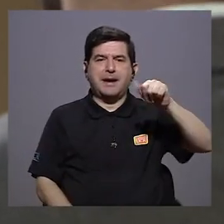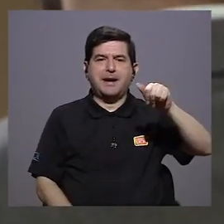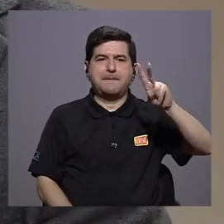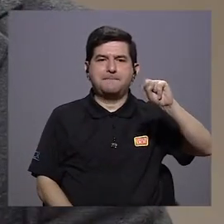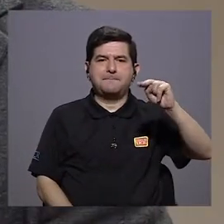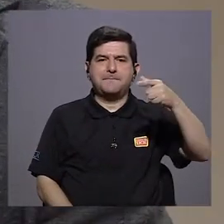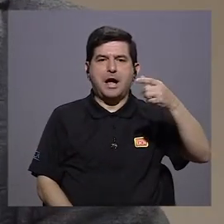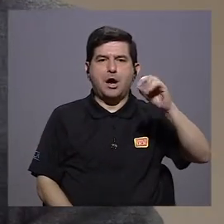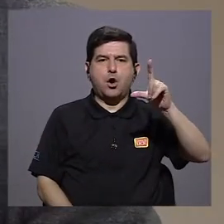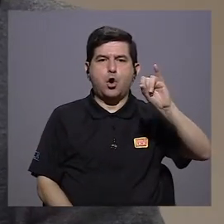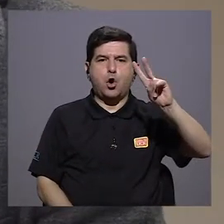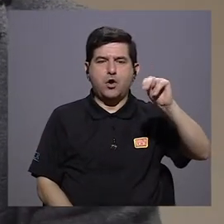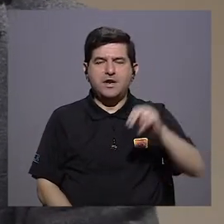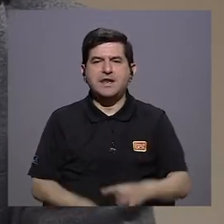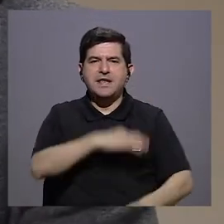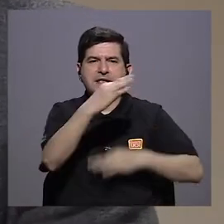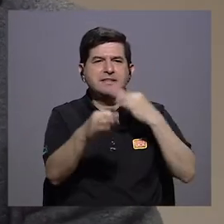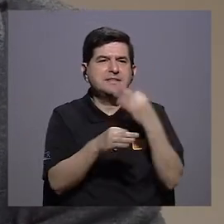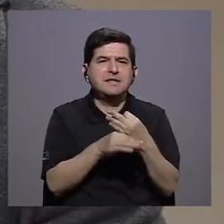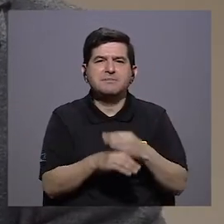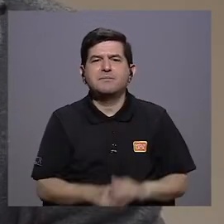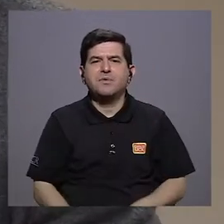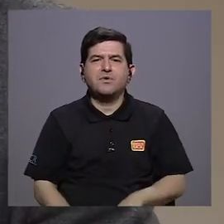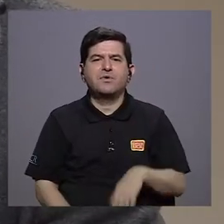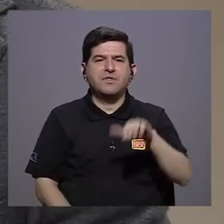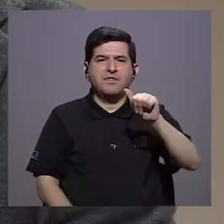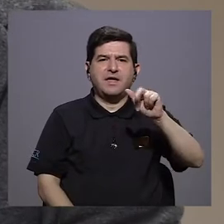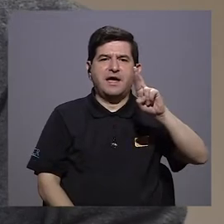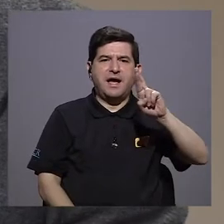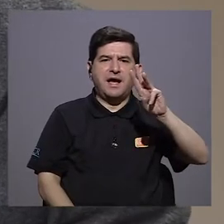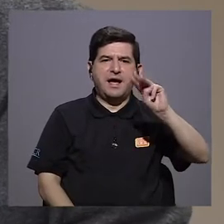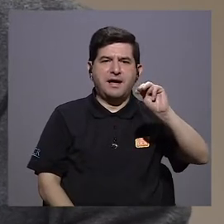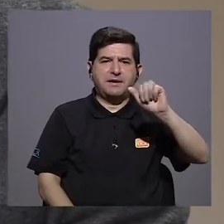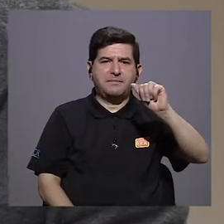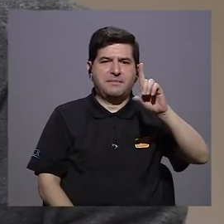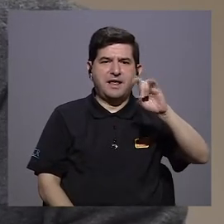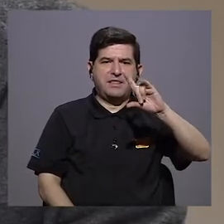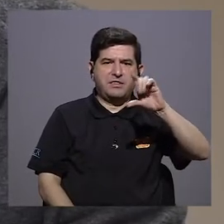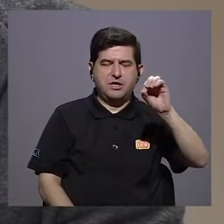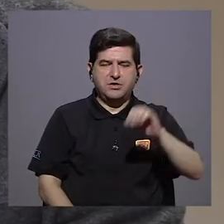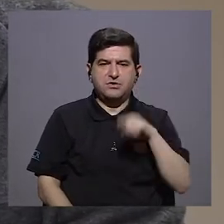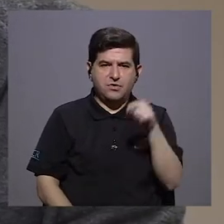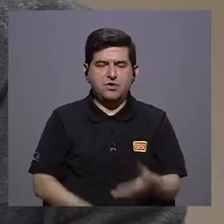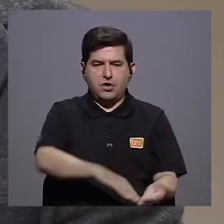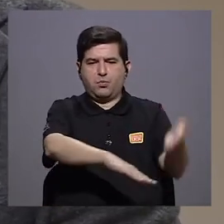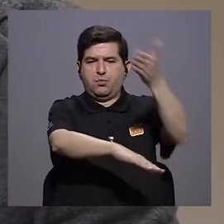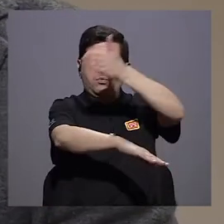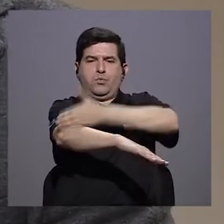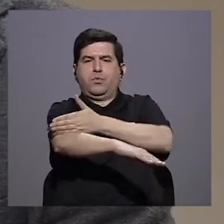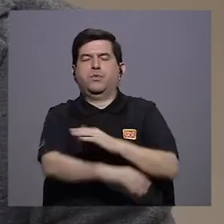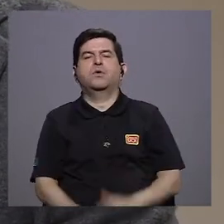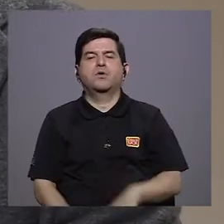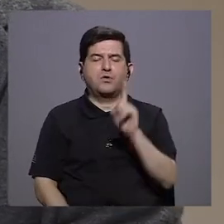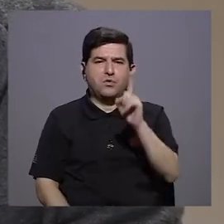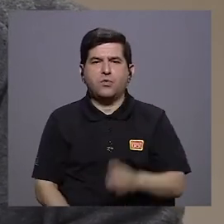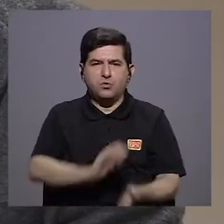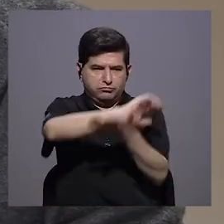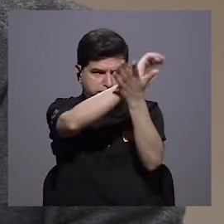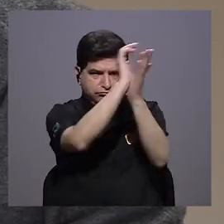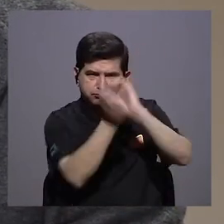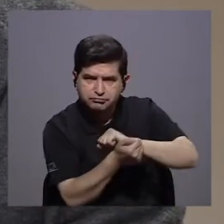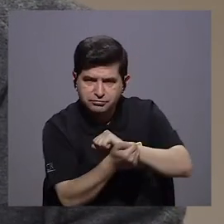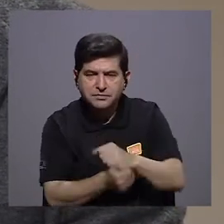que es como un... Un armadillo. Como un armadillo, exactamente. Y da el salto, aparentemente a través de una mutación,